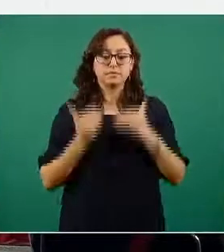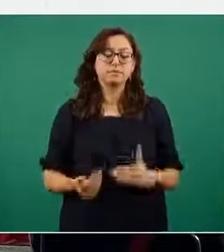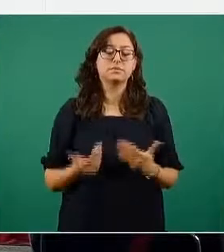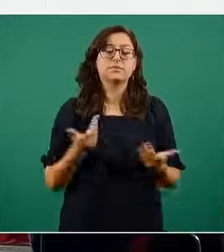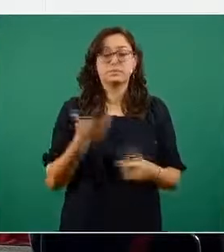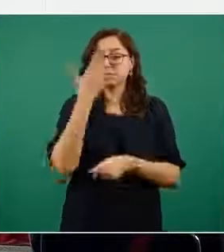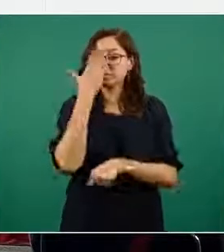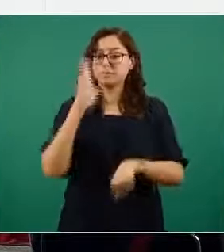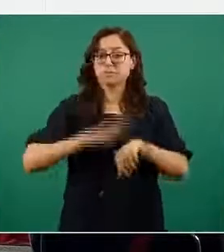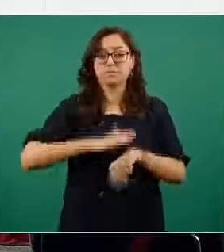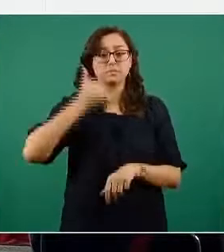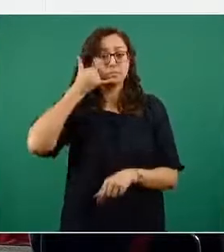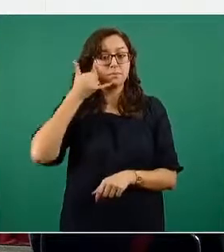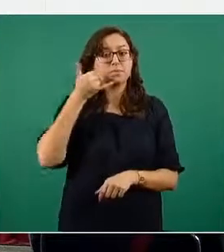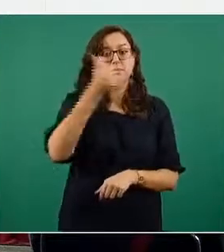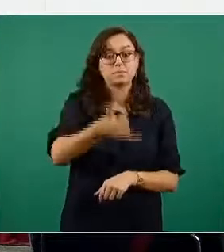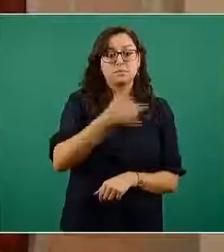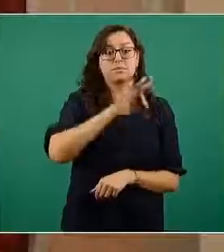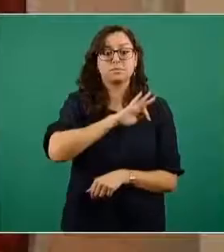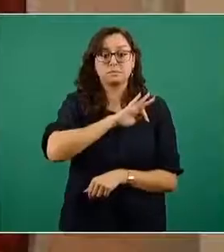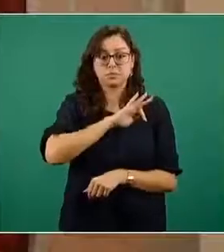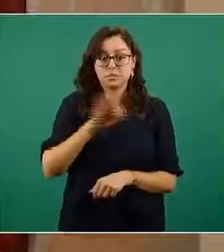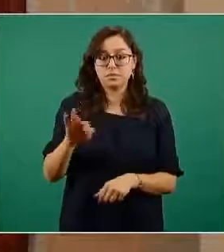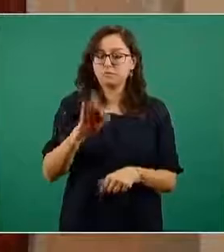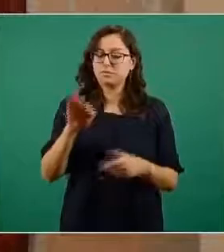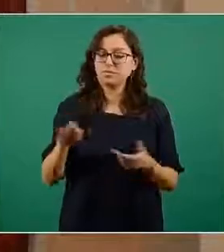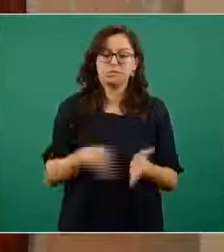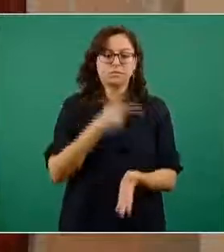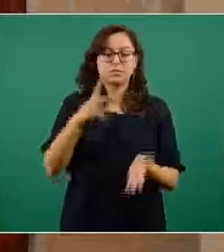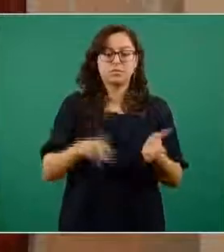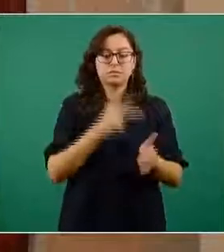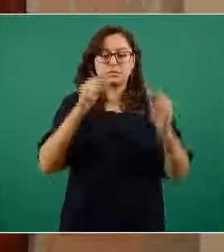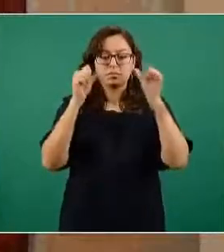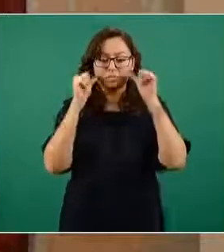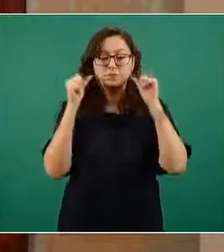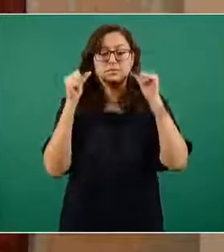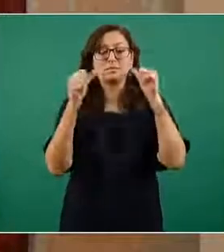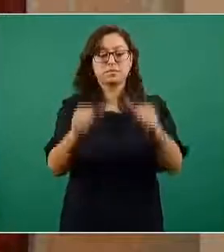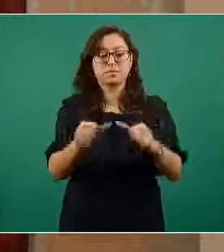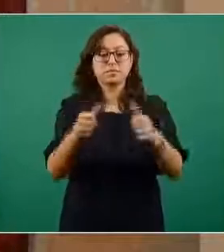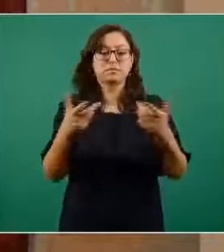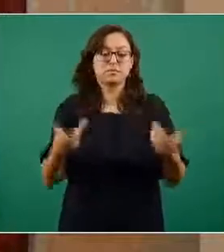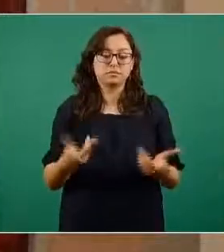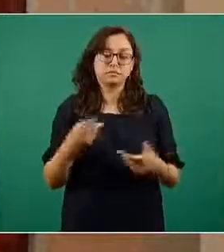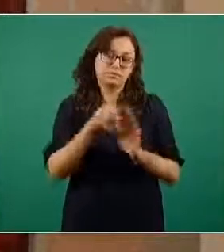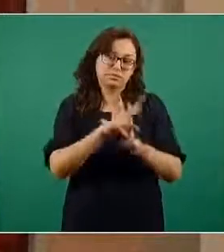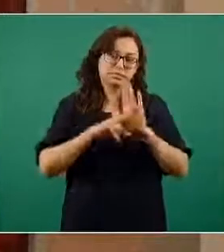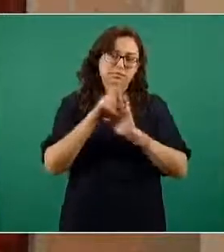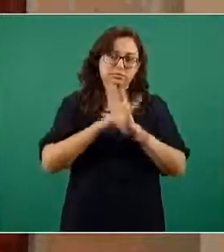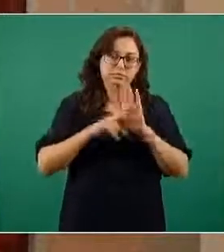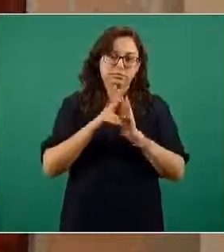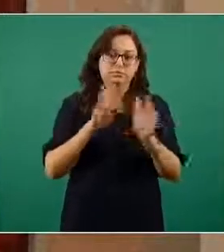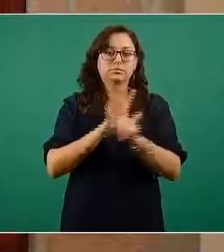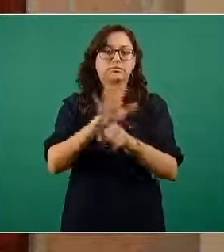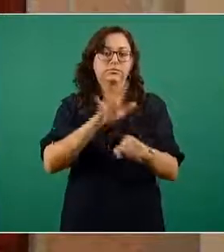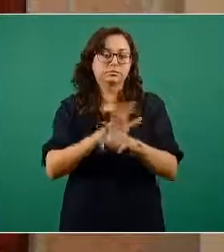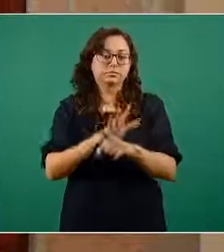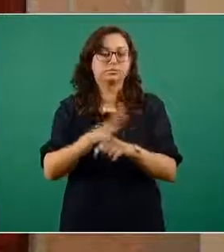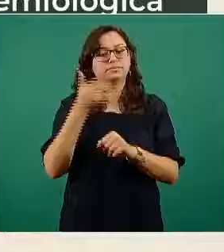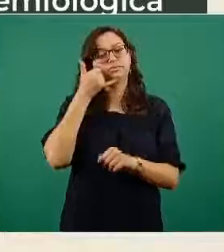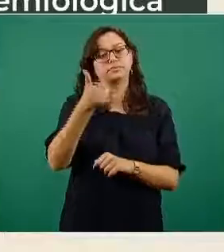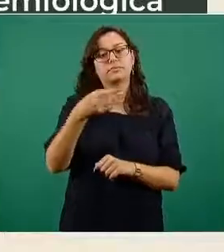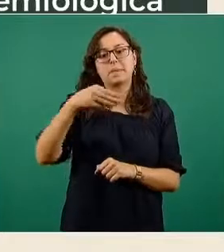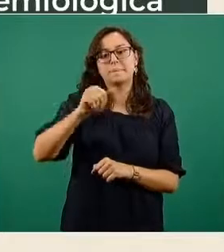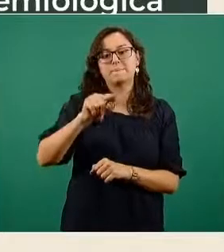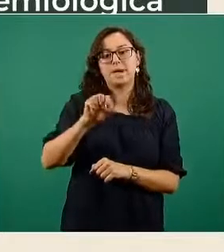líneas que están disponibles para atender este continuo de necesidades sobre todo la que se menciona en el vídeo en este caso la línea materna